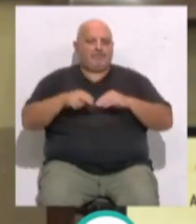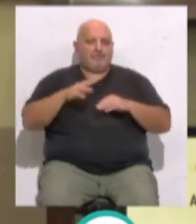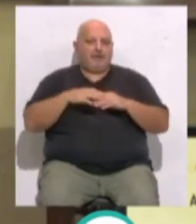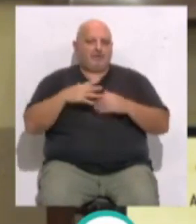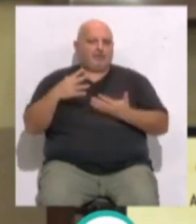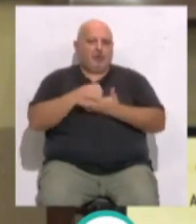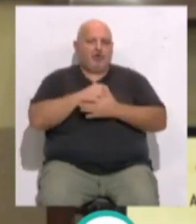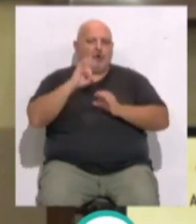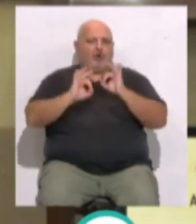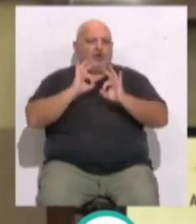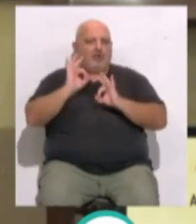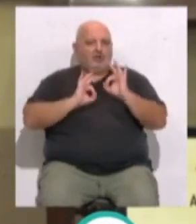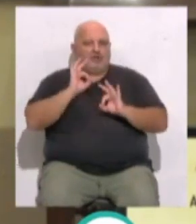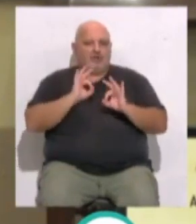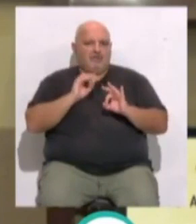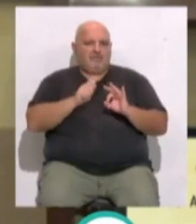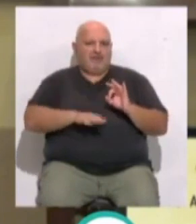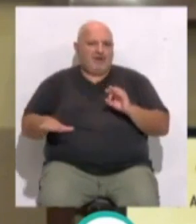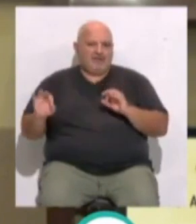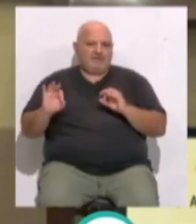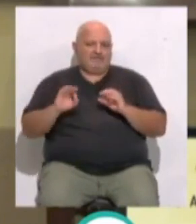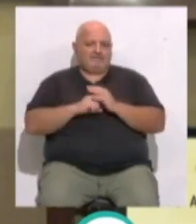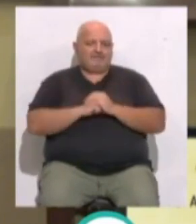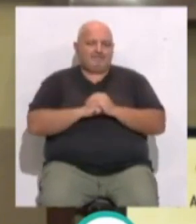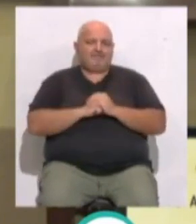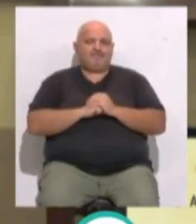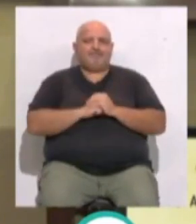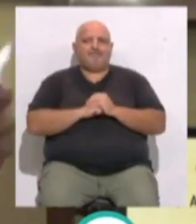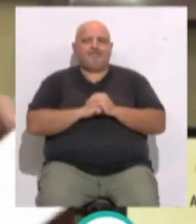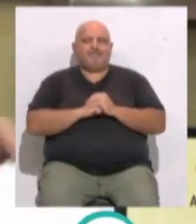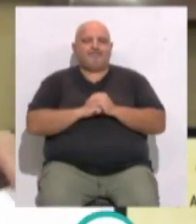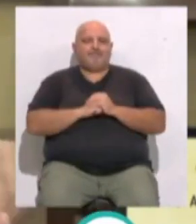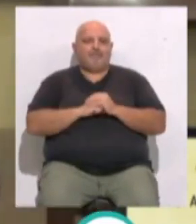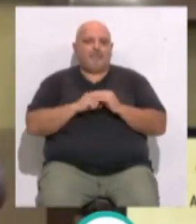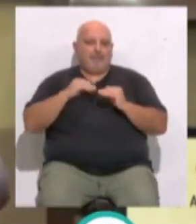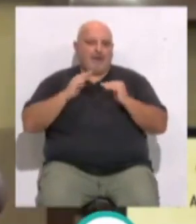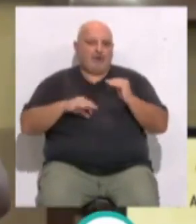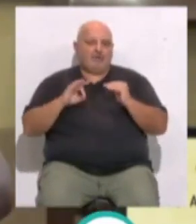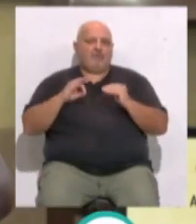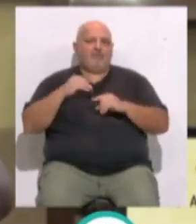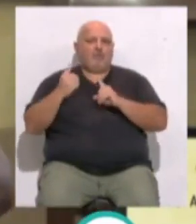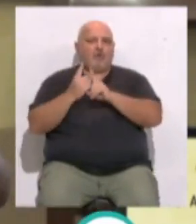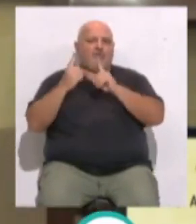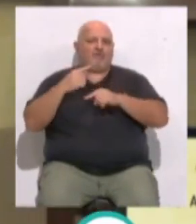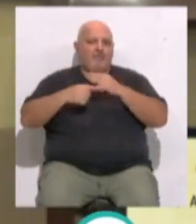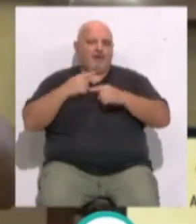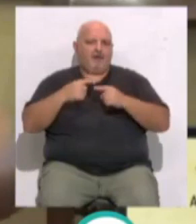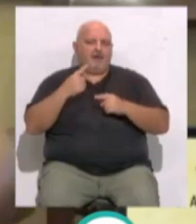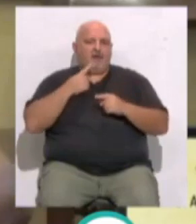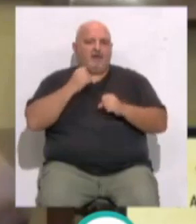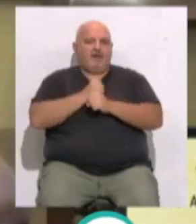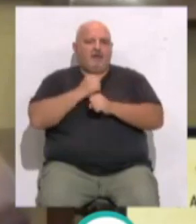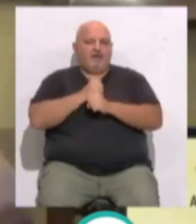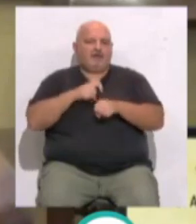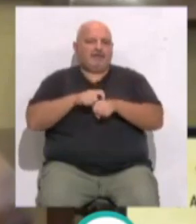casi todas las organizaciones que trabajan con menores y con encuentros familiares, ya que se